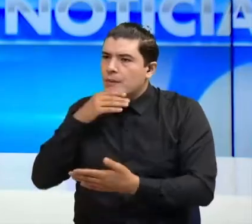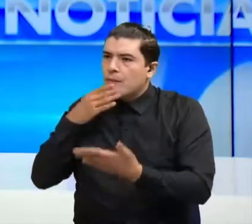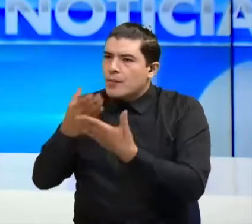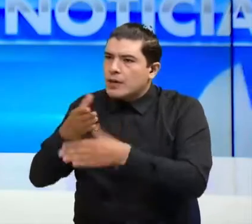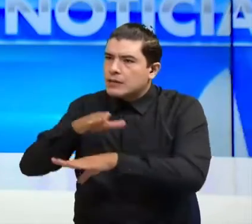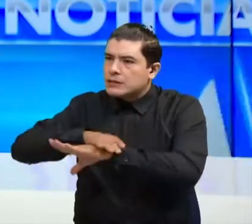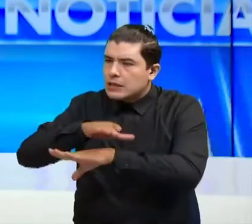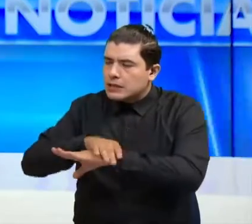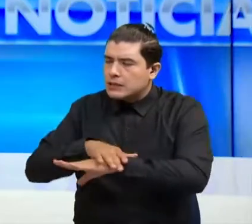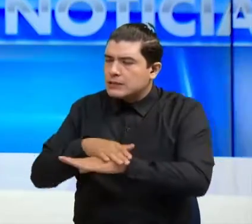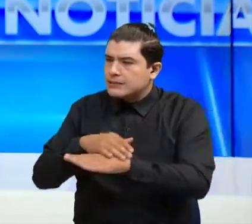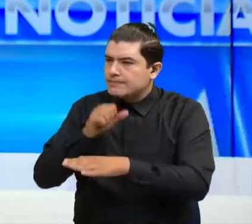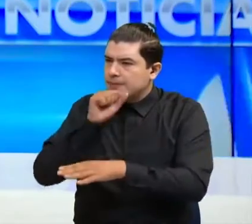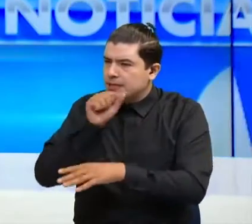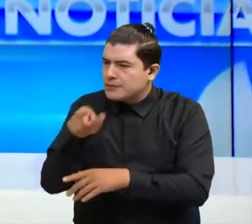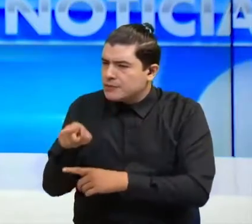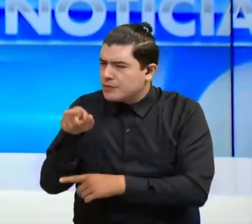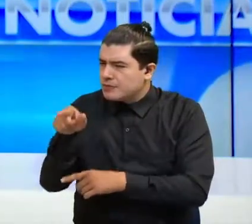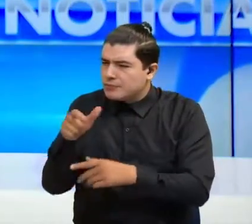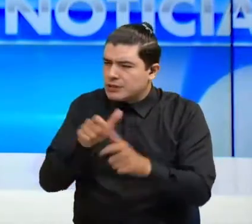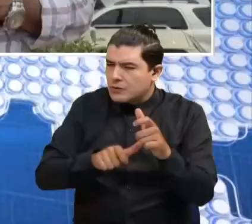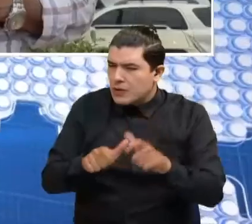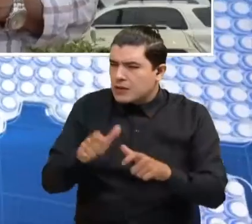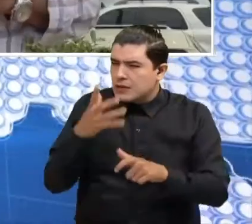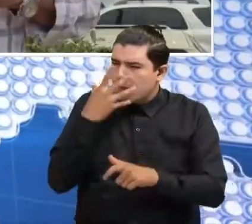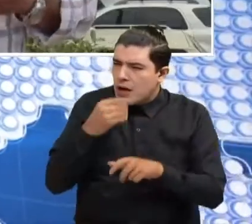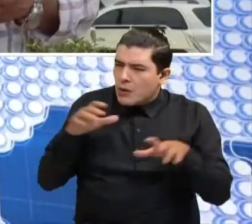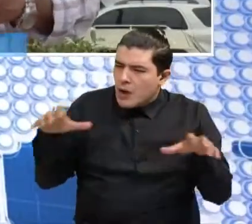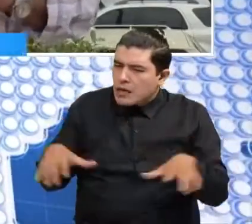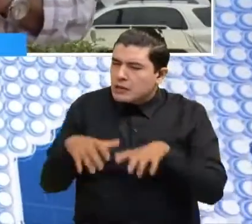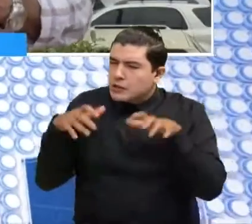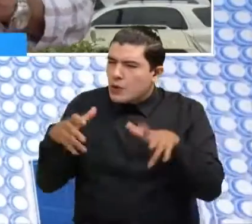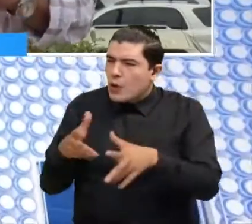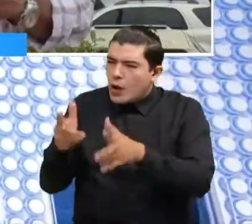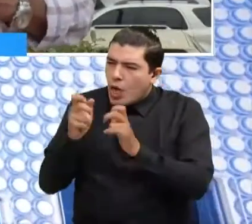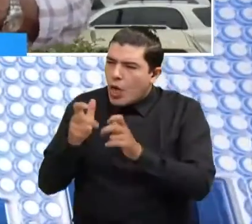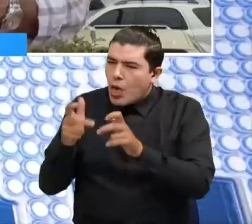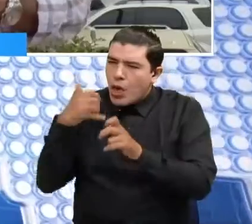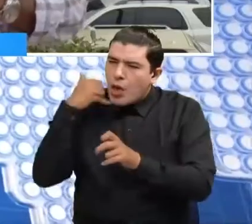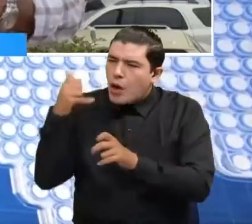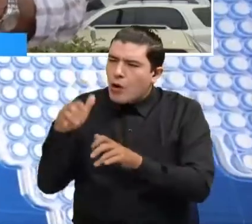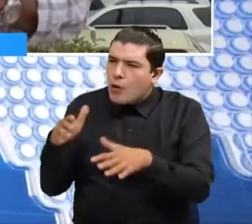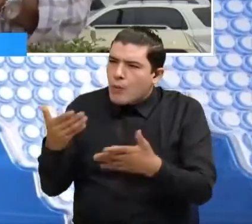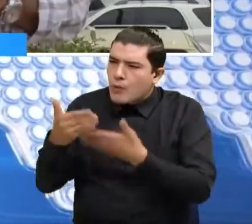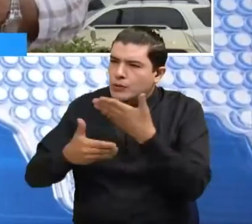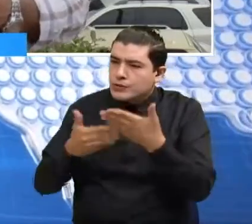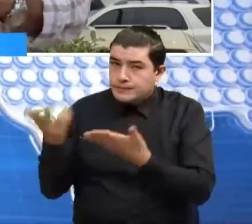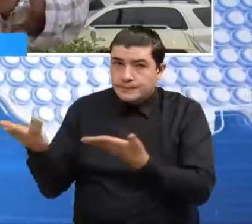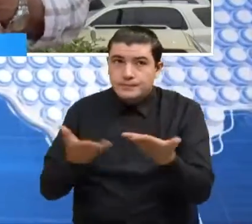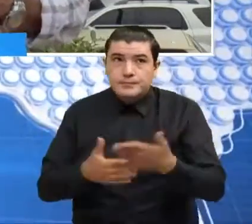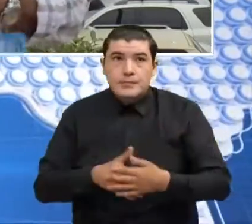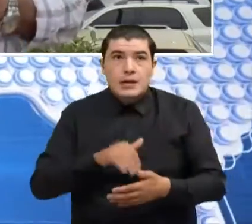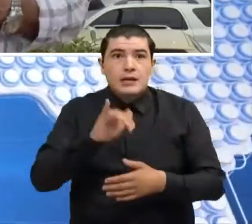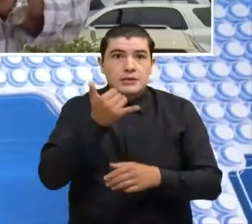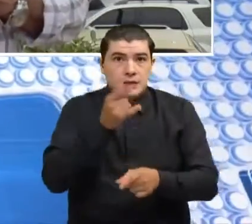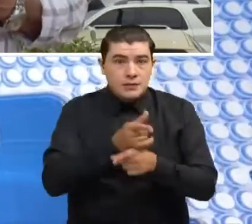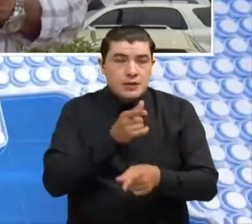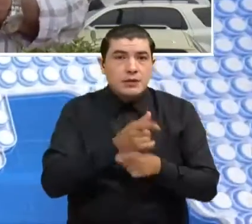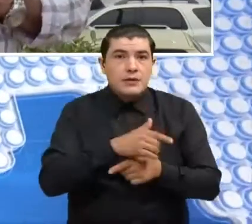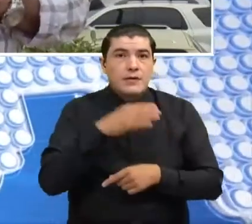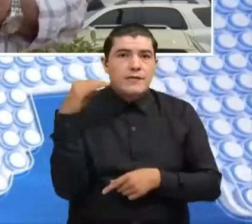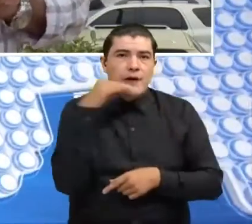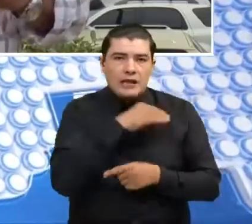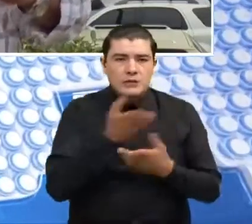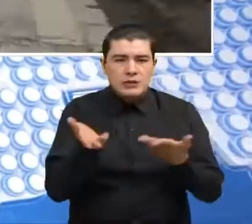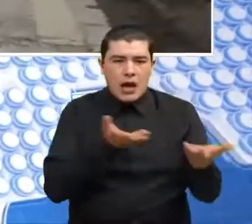es el actuar de los delincuentes para cometer estos delitos? Gracias. Buenas tardes. Así es. Pues bajo la modalidad de falso servicio y otras